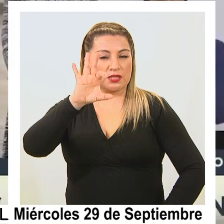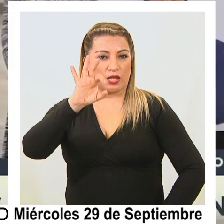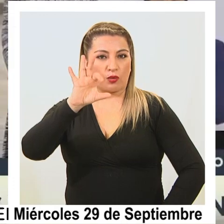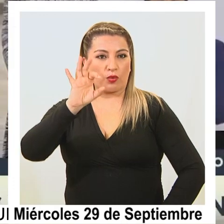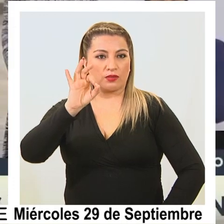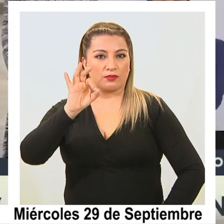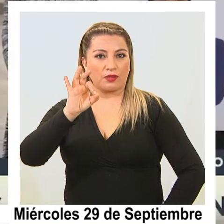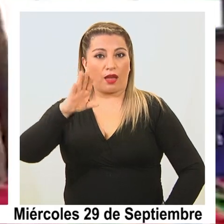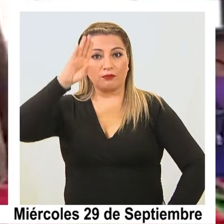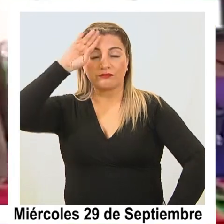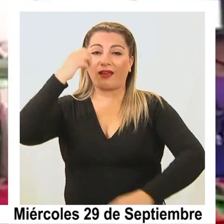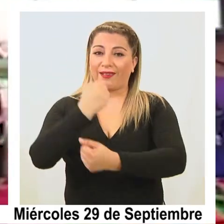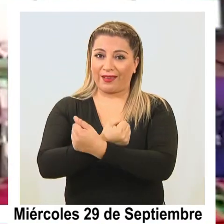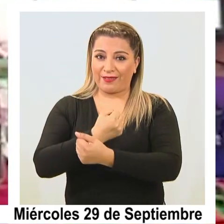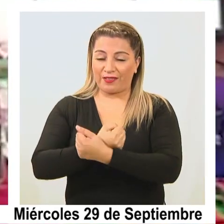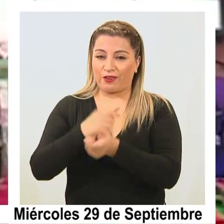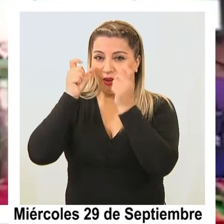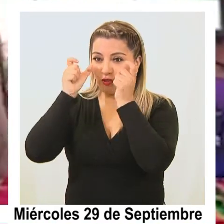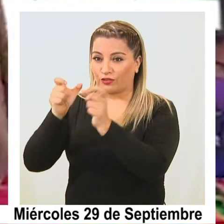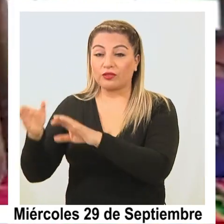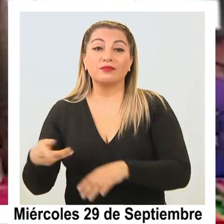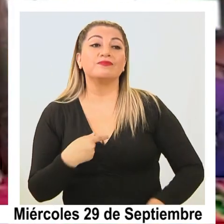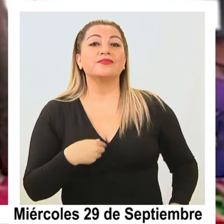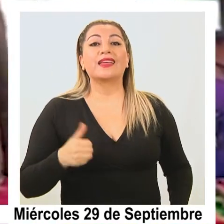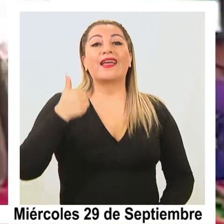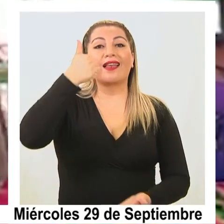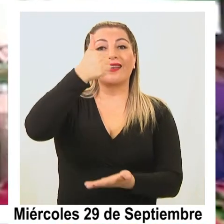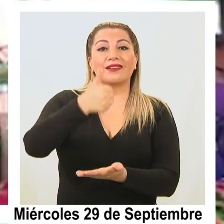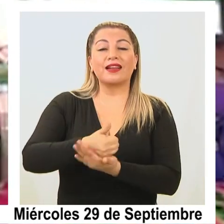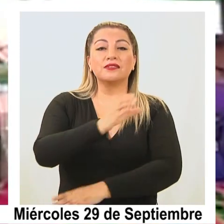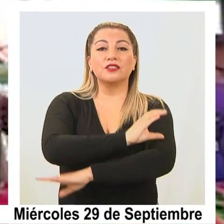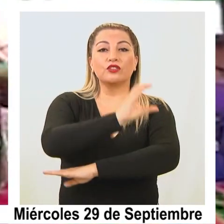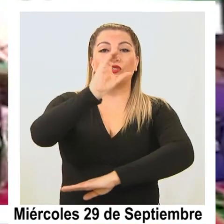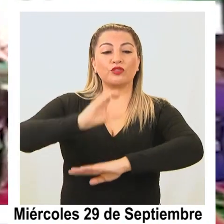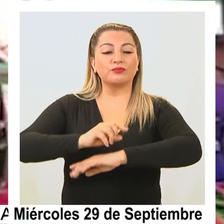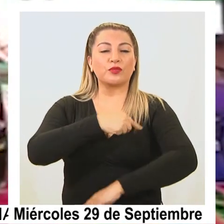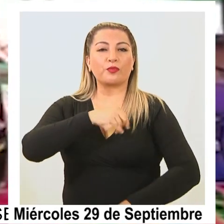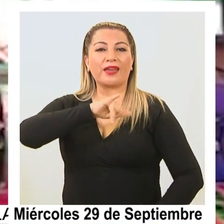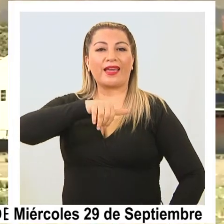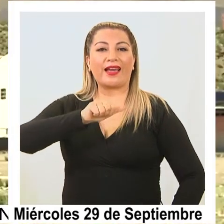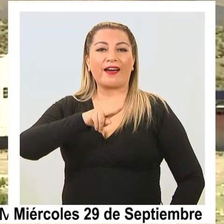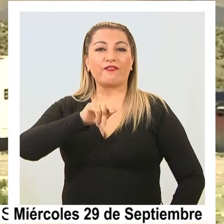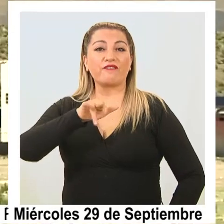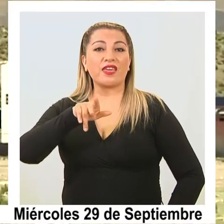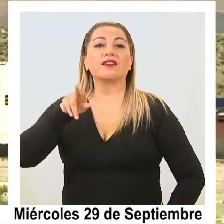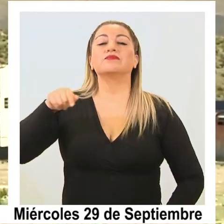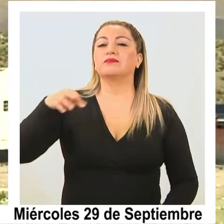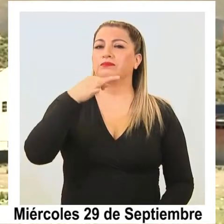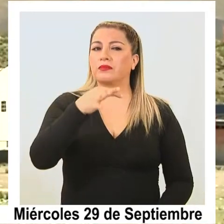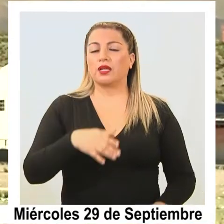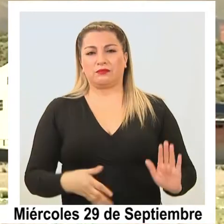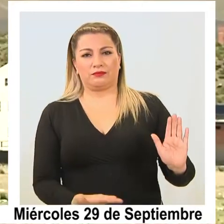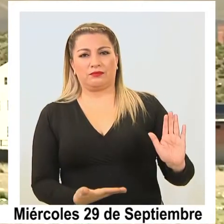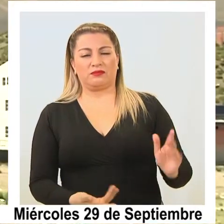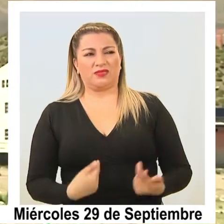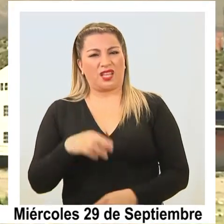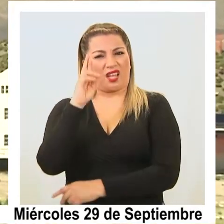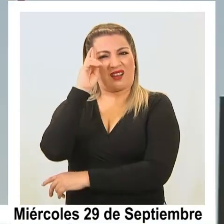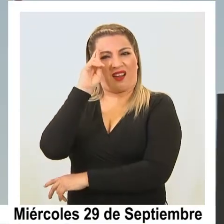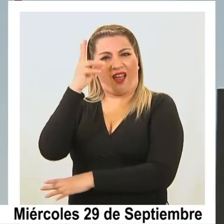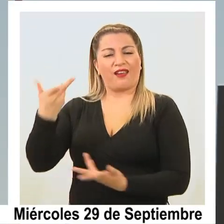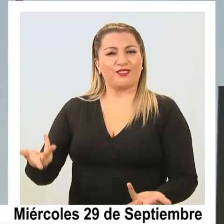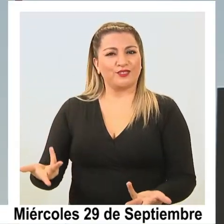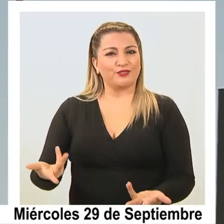efectivos policiales. Ante este anuncio, el alcalde de Colchane, Javier García Choque, hizo ver su extrañeza